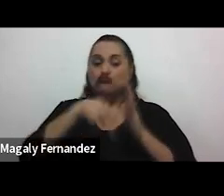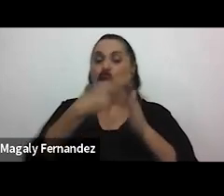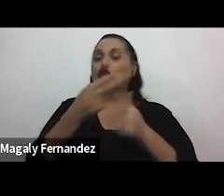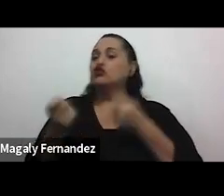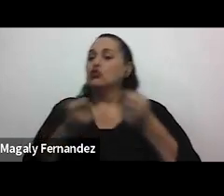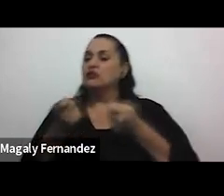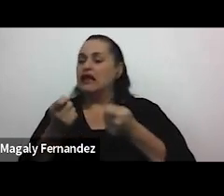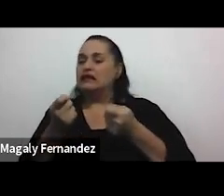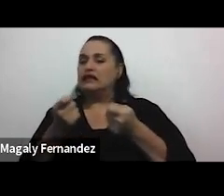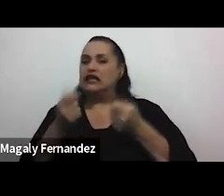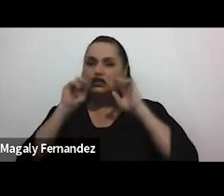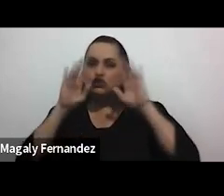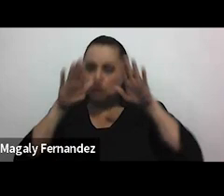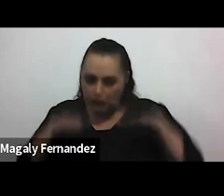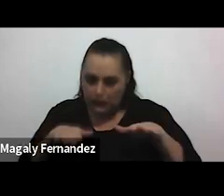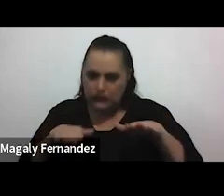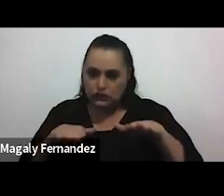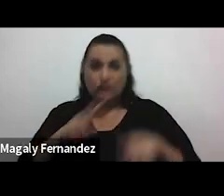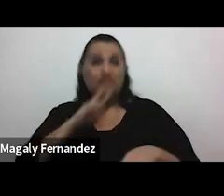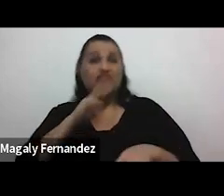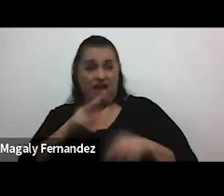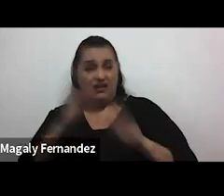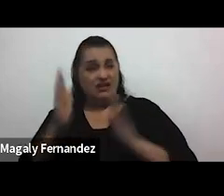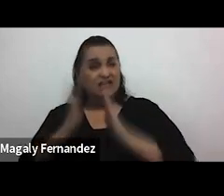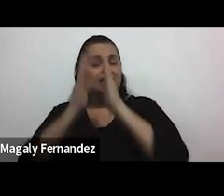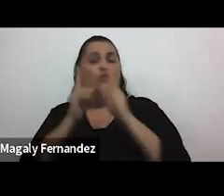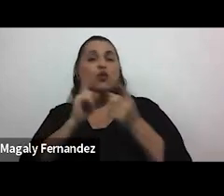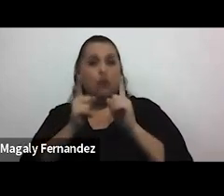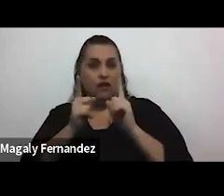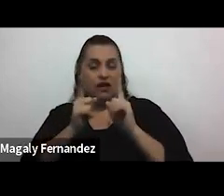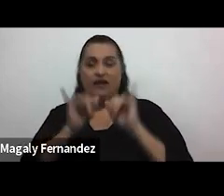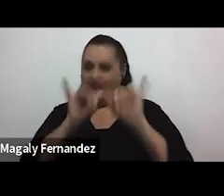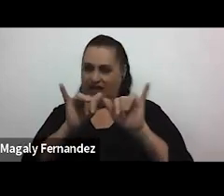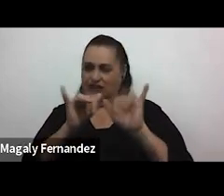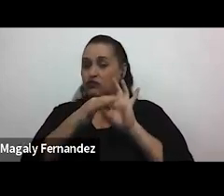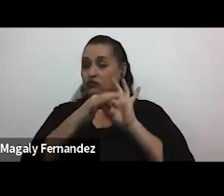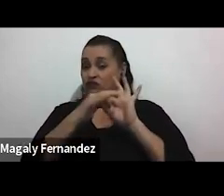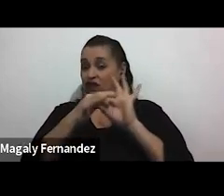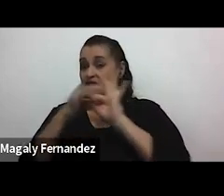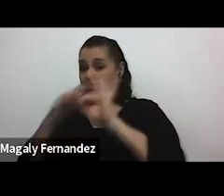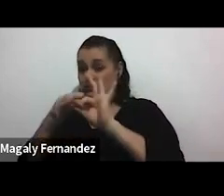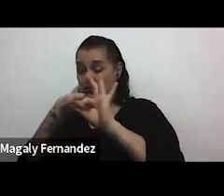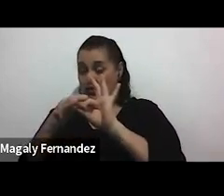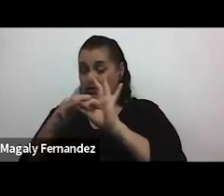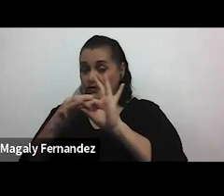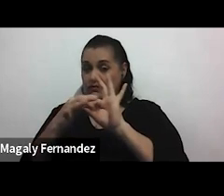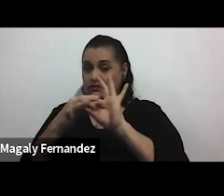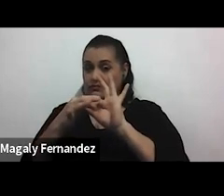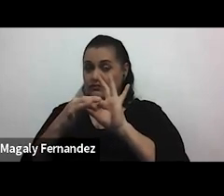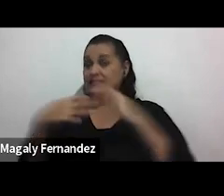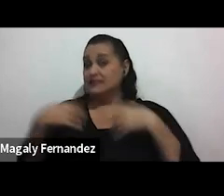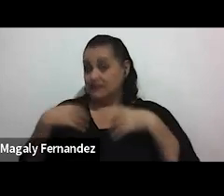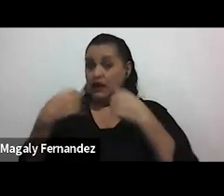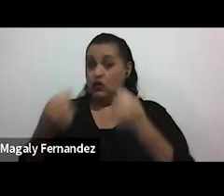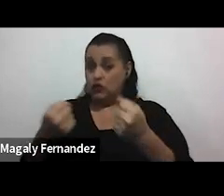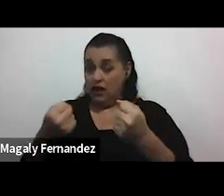rol sumiso en esa relación. ¿Y cuál es la realidad frente a esto? Precisamente que las relaciones saludables